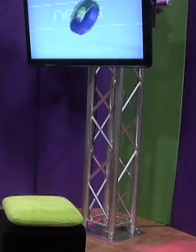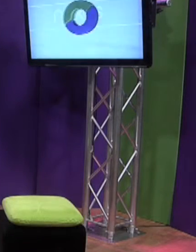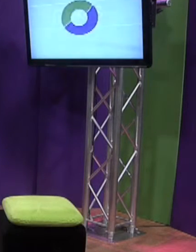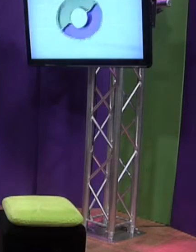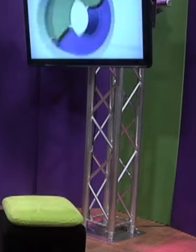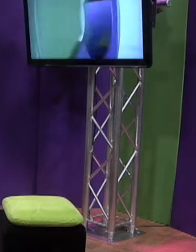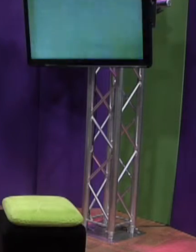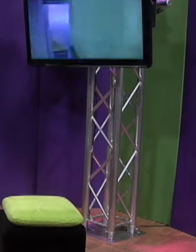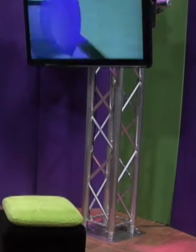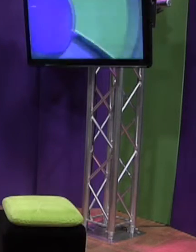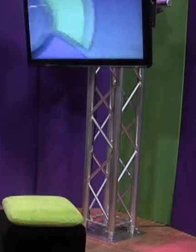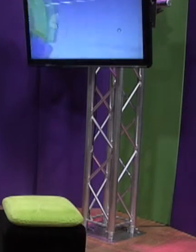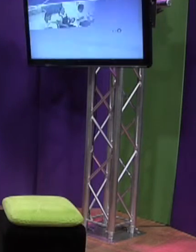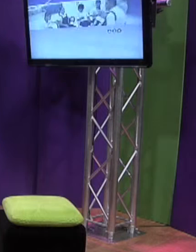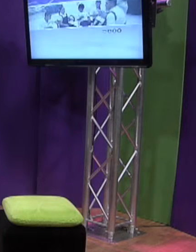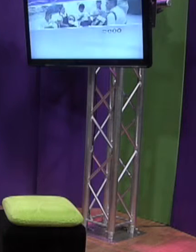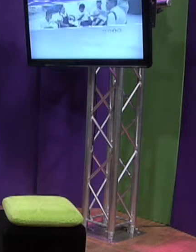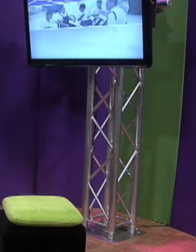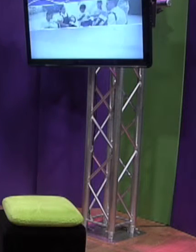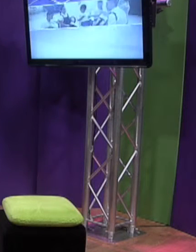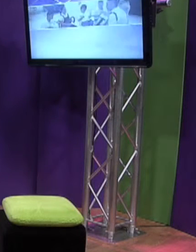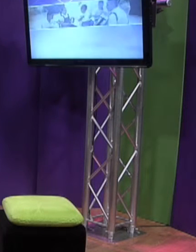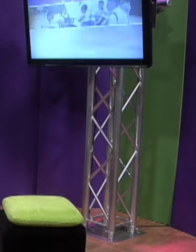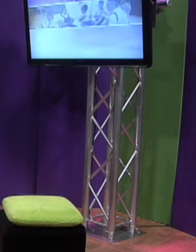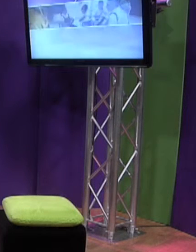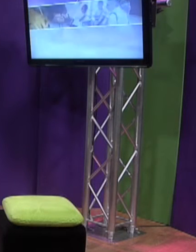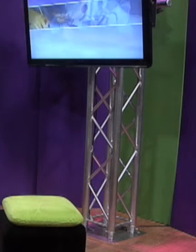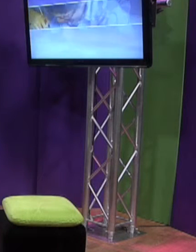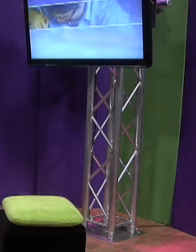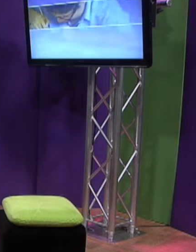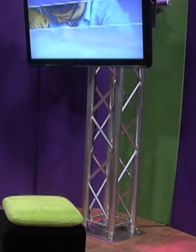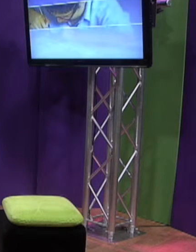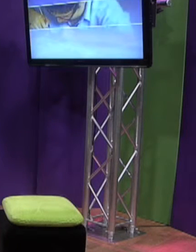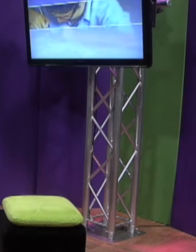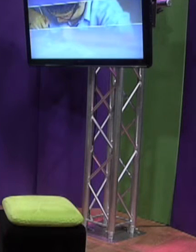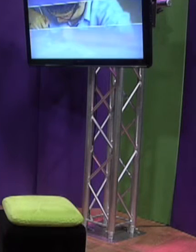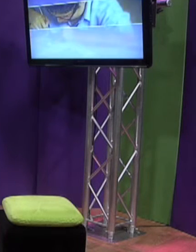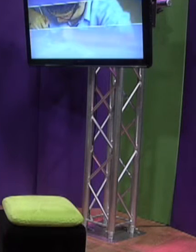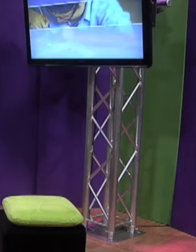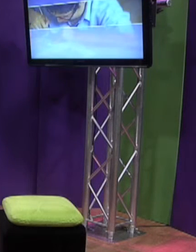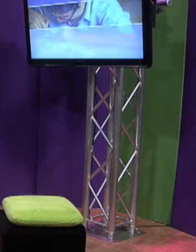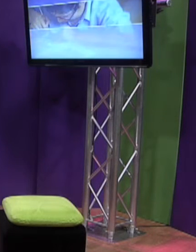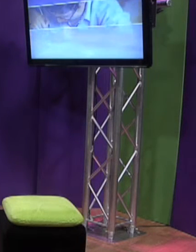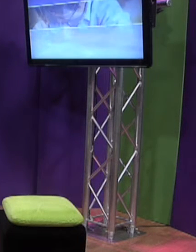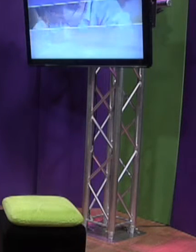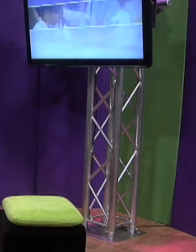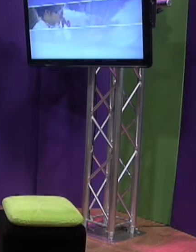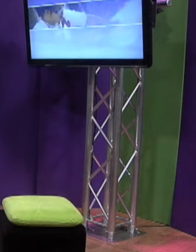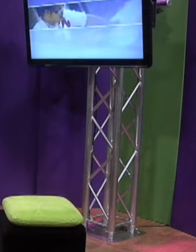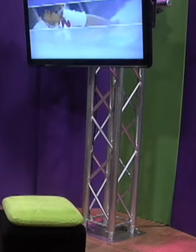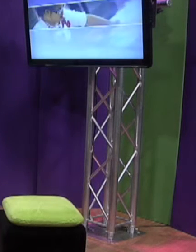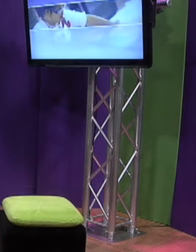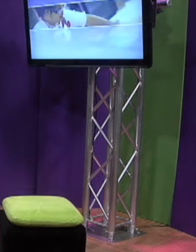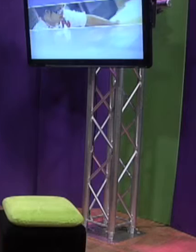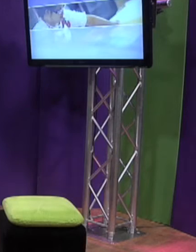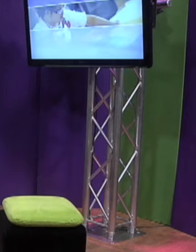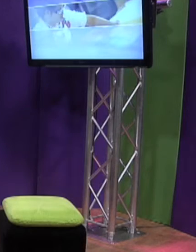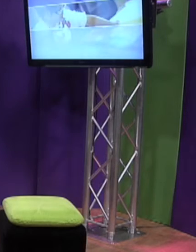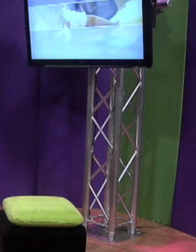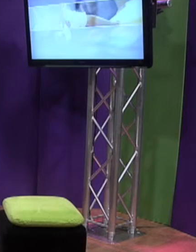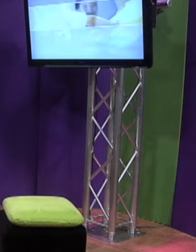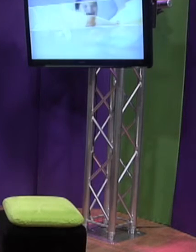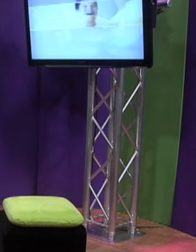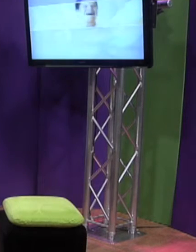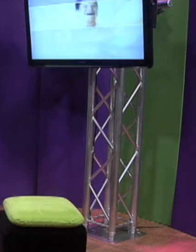También tenemos el cierre de nuestra gira a Canadá, no se lo vaya a perder, le esperamos el próximo viernes a las 7 de la noche en Canal